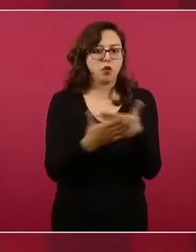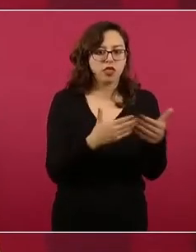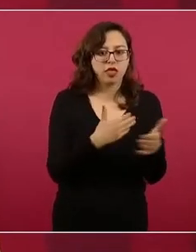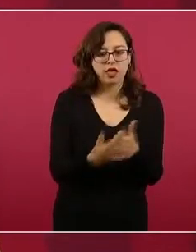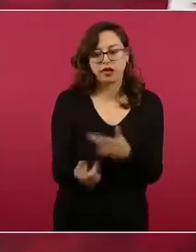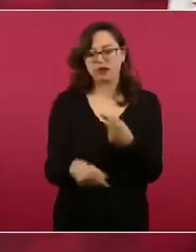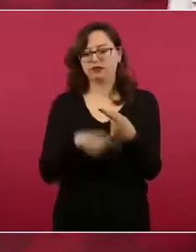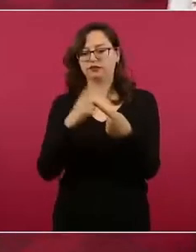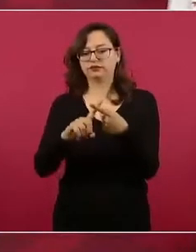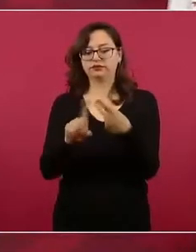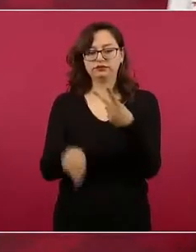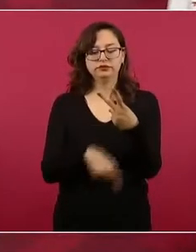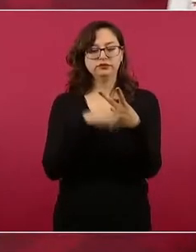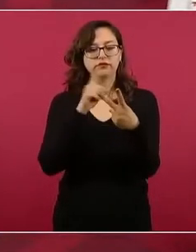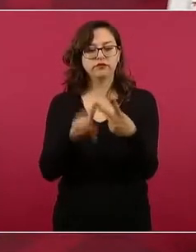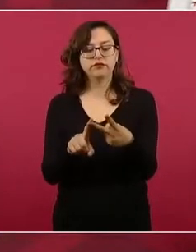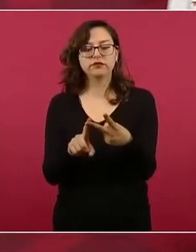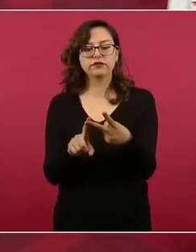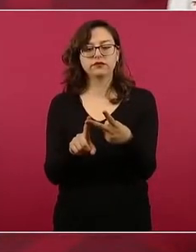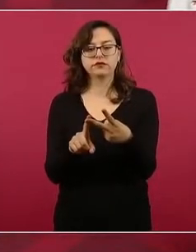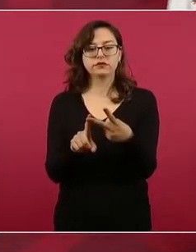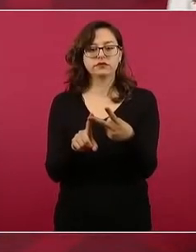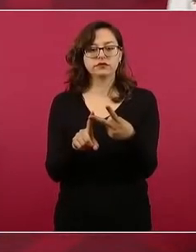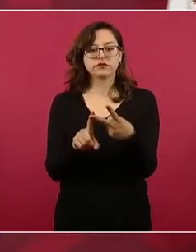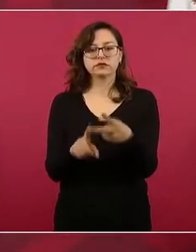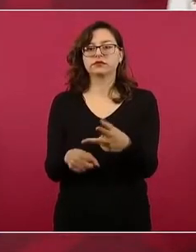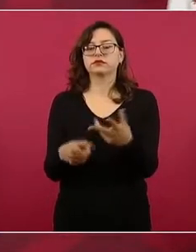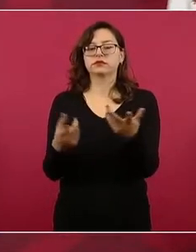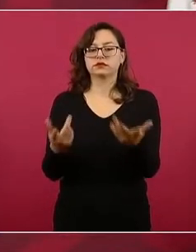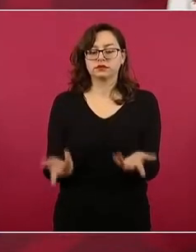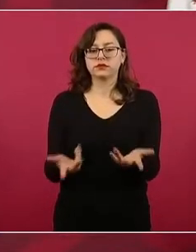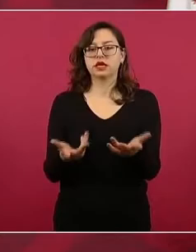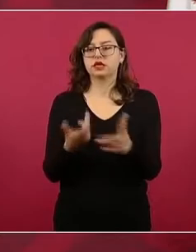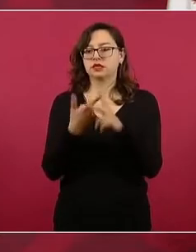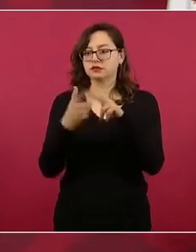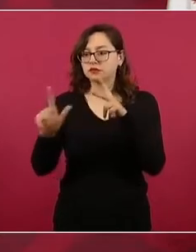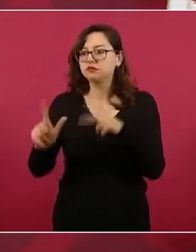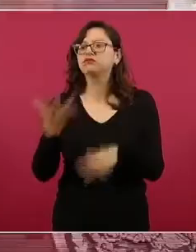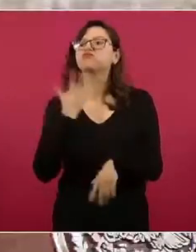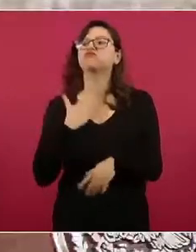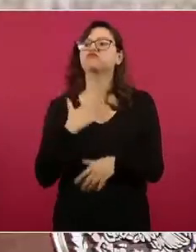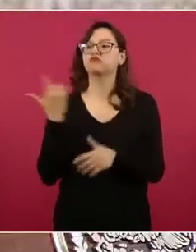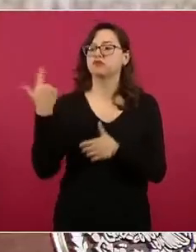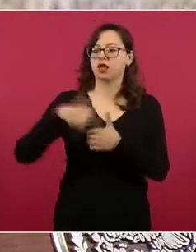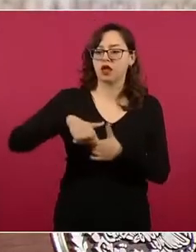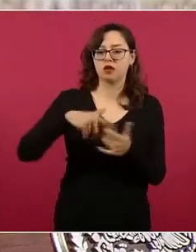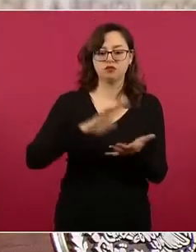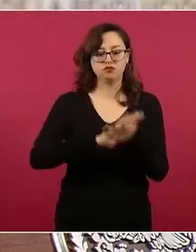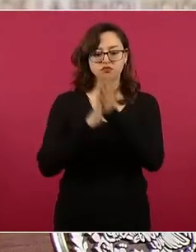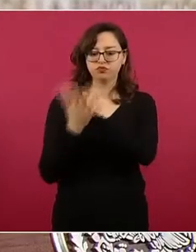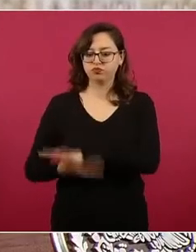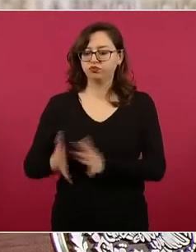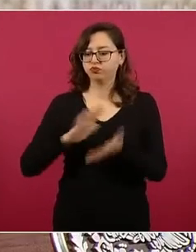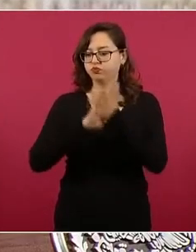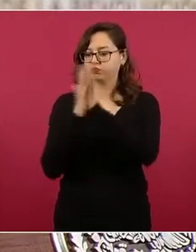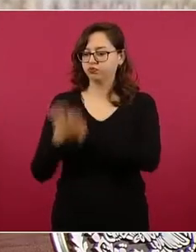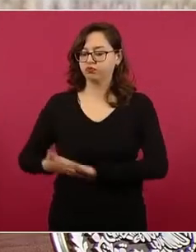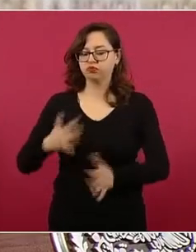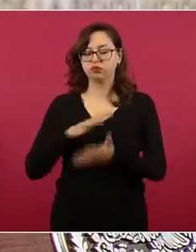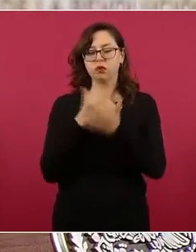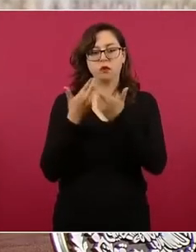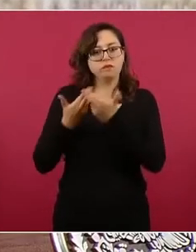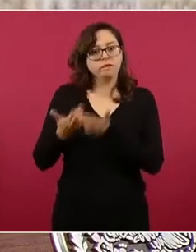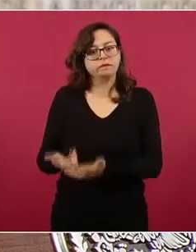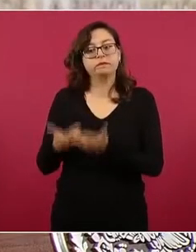estar procesando el doble del